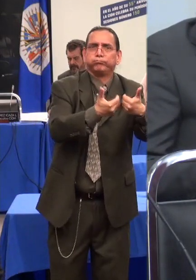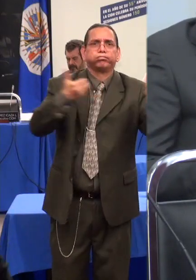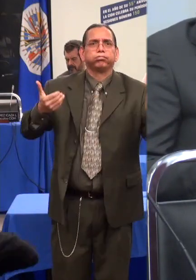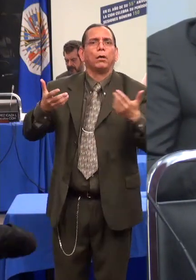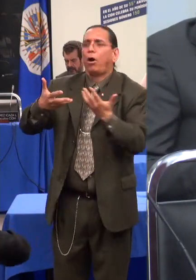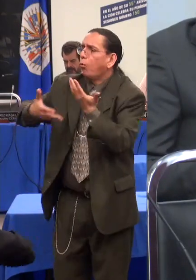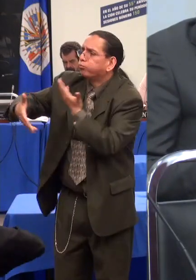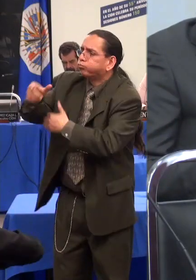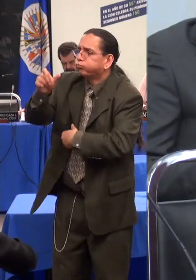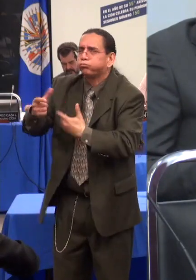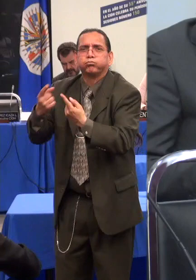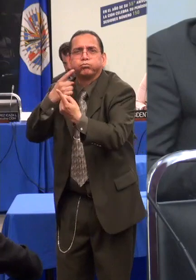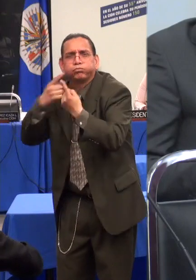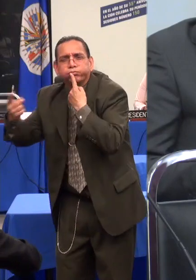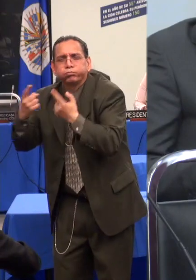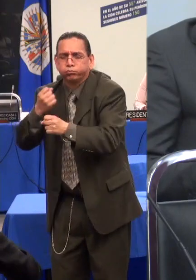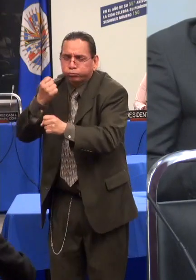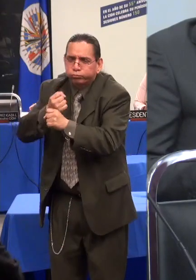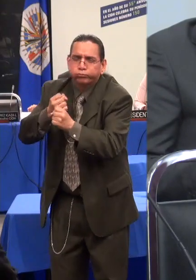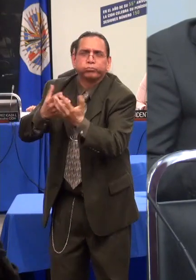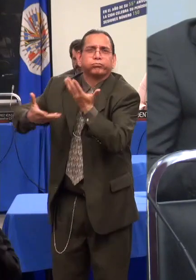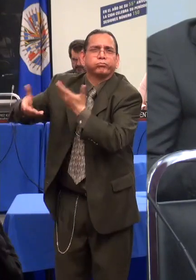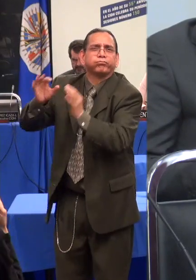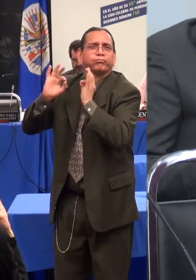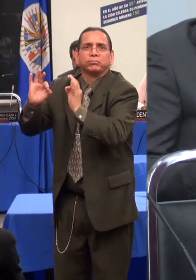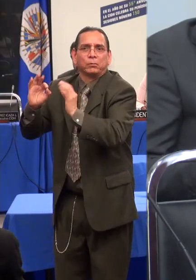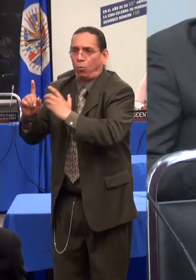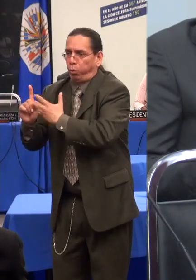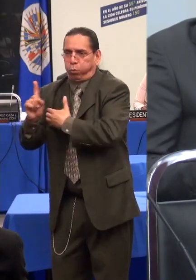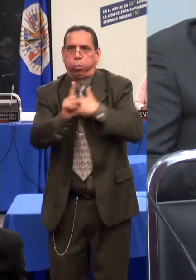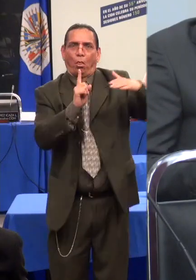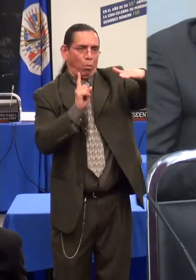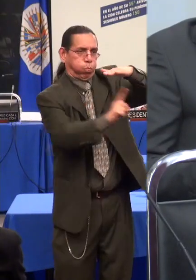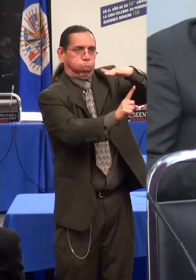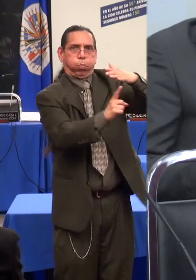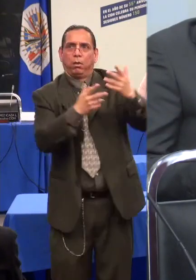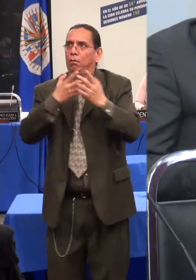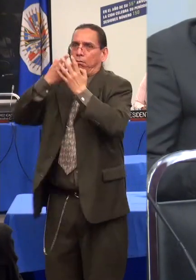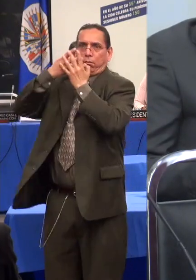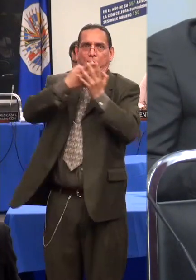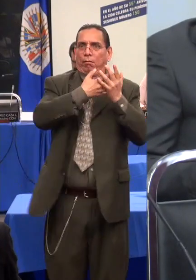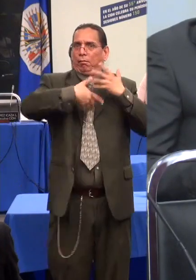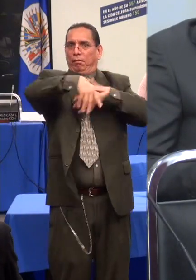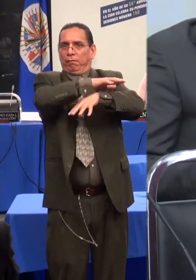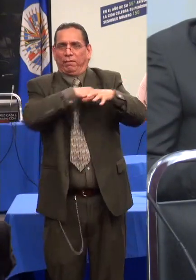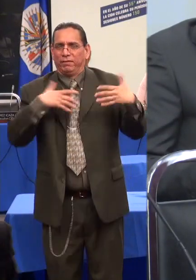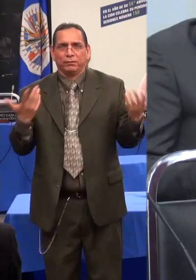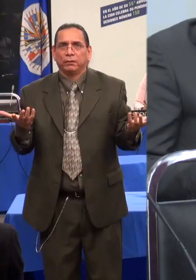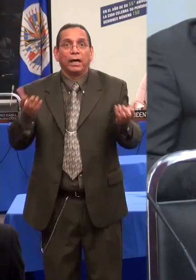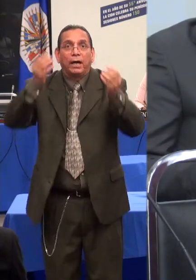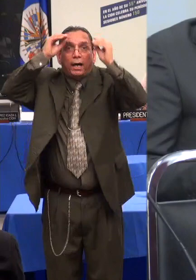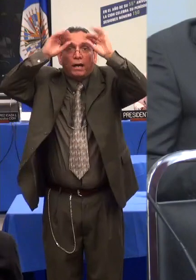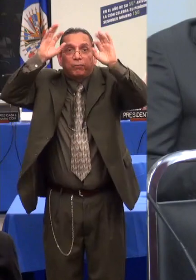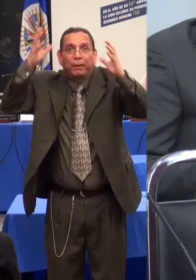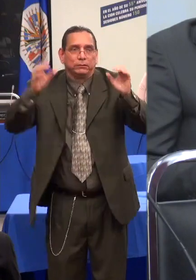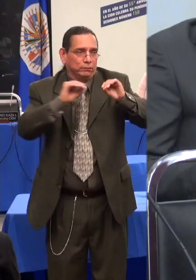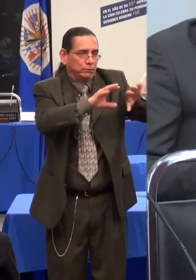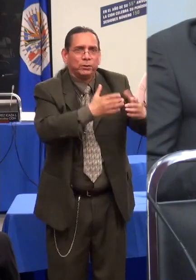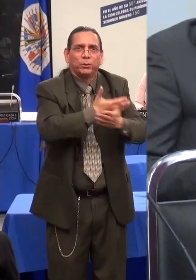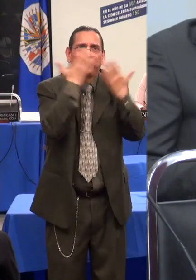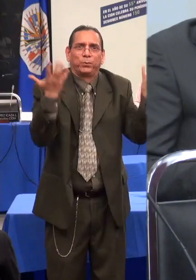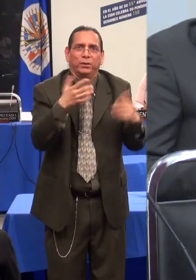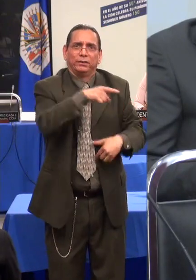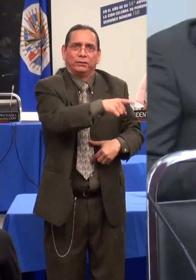situación real de las personas con discapacidad en Colombia. Las violaciones a los derechos humanos de las personas con discapacidad